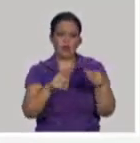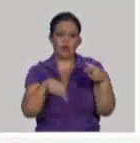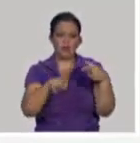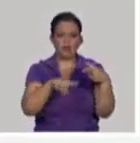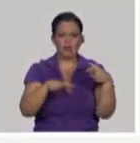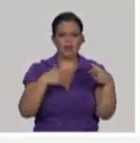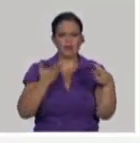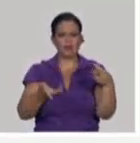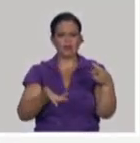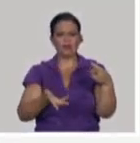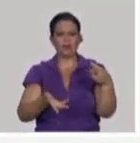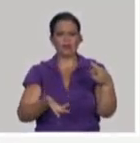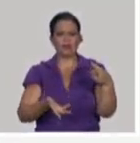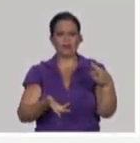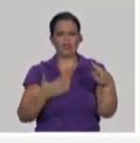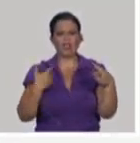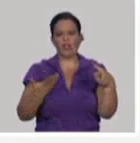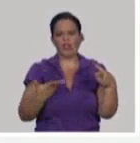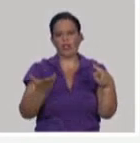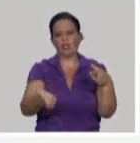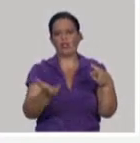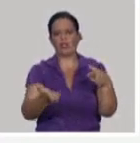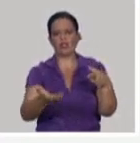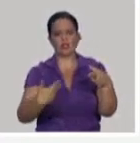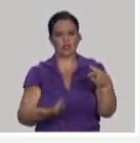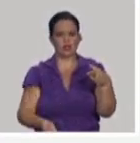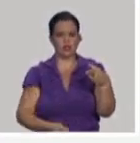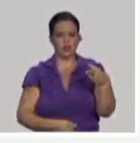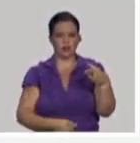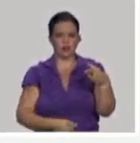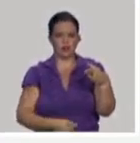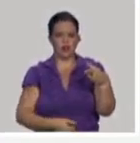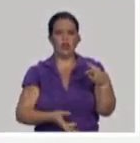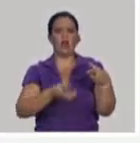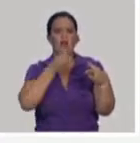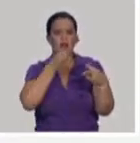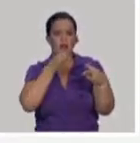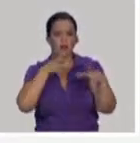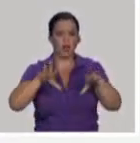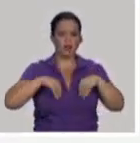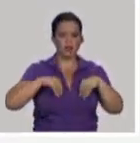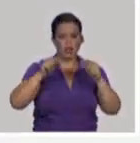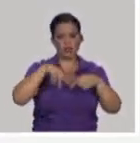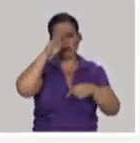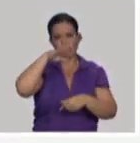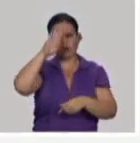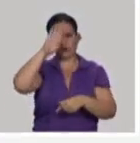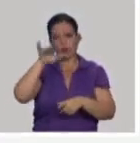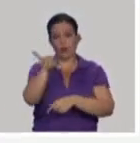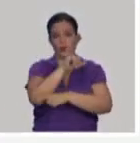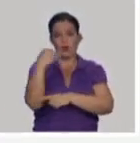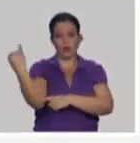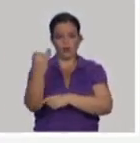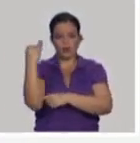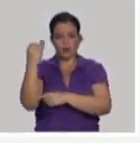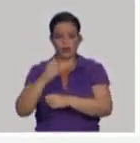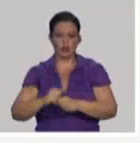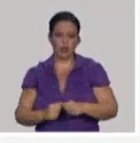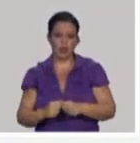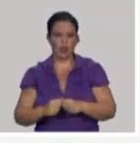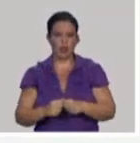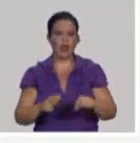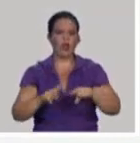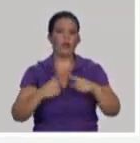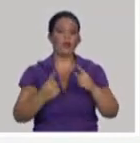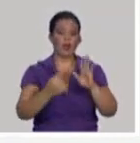y qué es una exigencia hoy internacional? para que sea reconocido en Cuba y para que sea reconocido por las autoridades regulatorias internacionales, ¿no? Y que además son